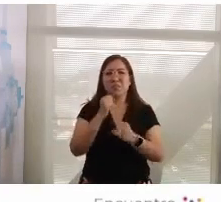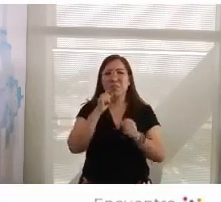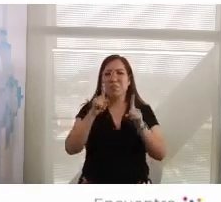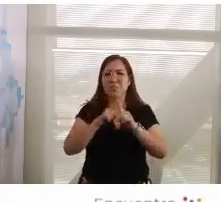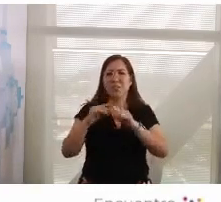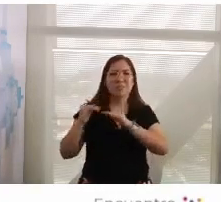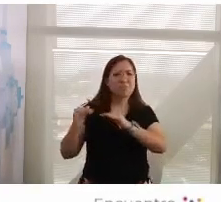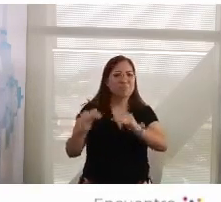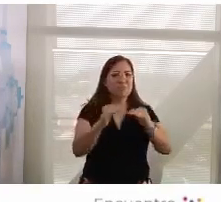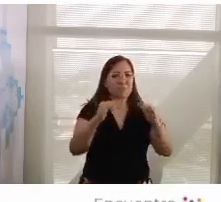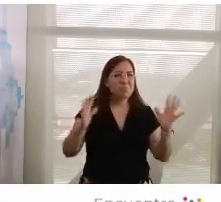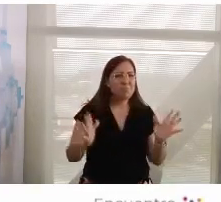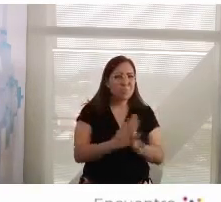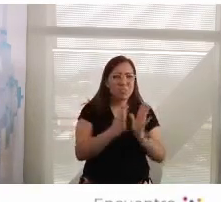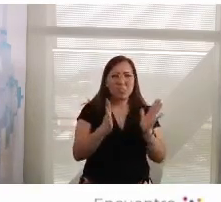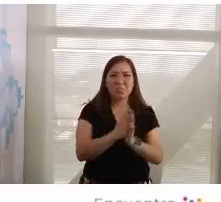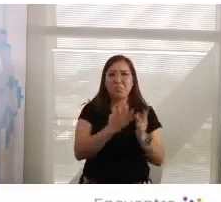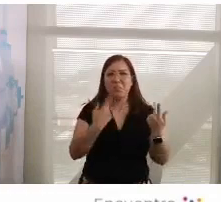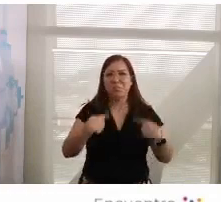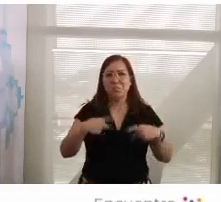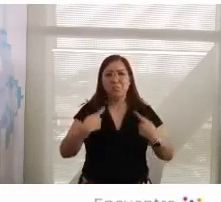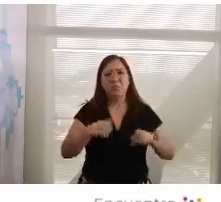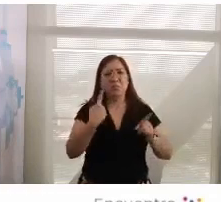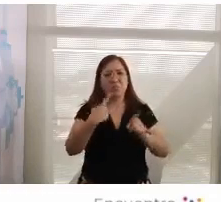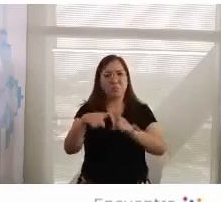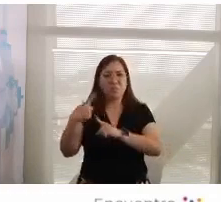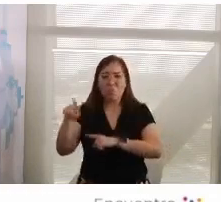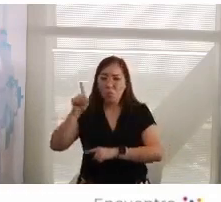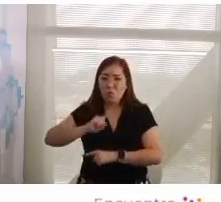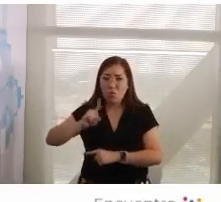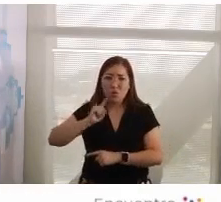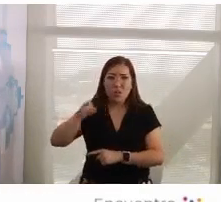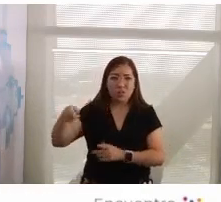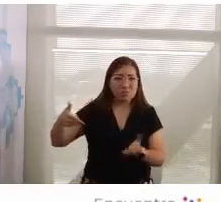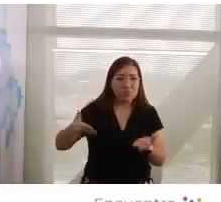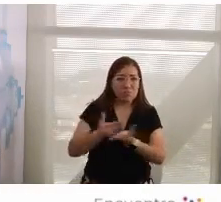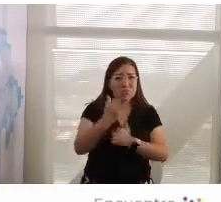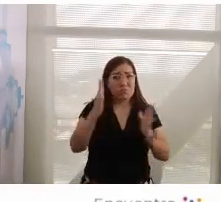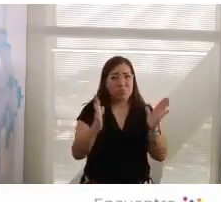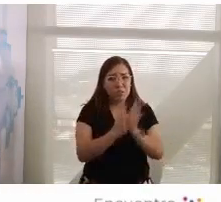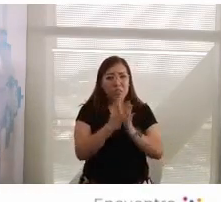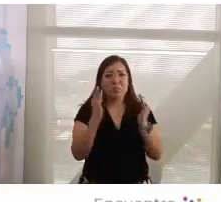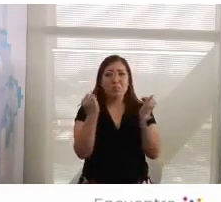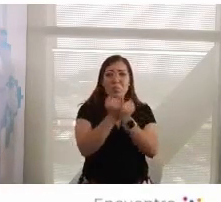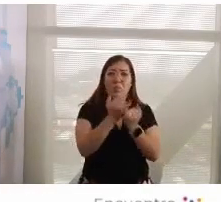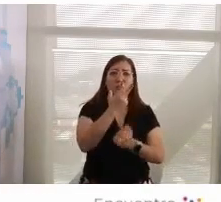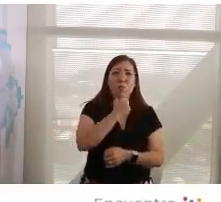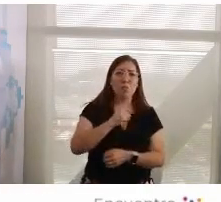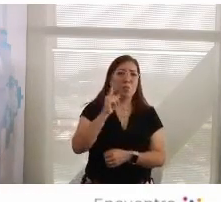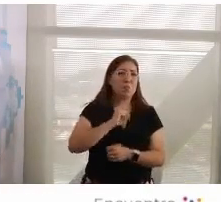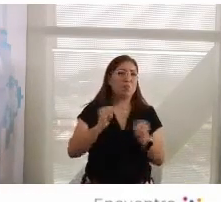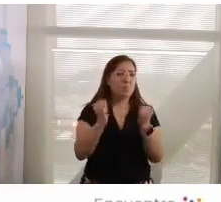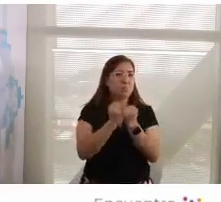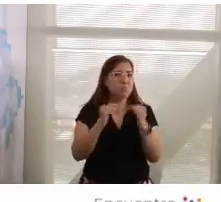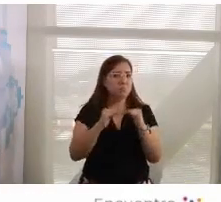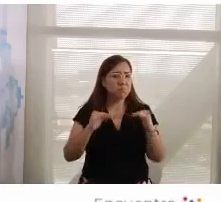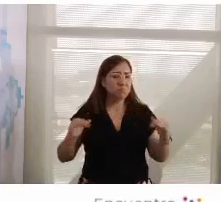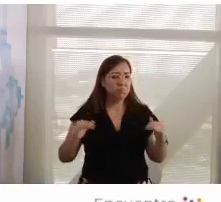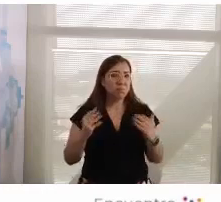equidad, la participación de la mujer, la igualdad de género, la equidad de